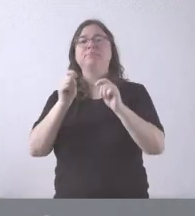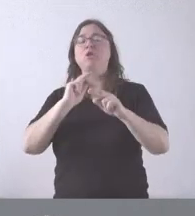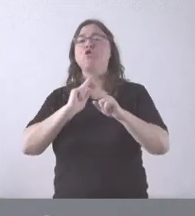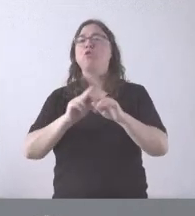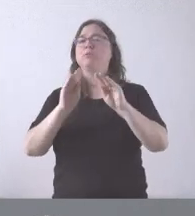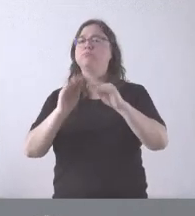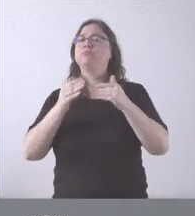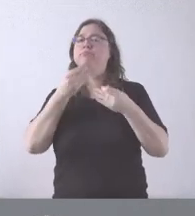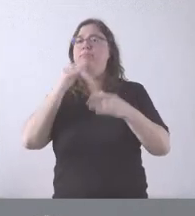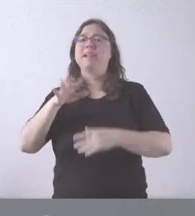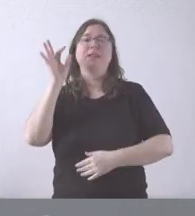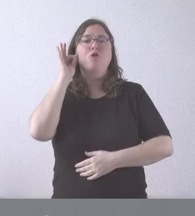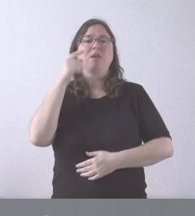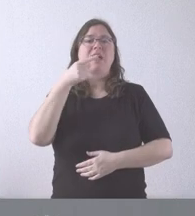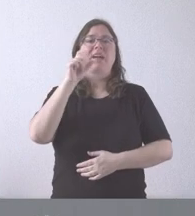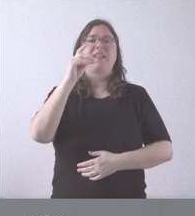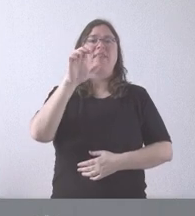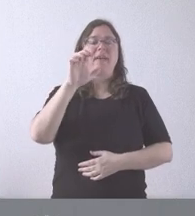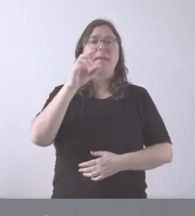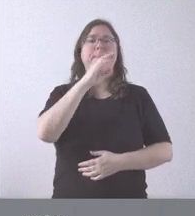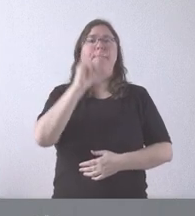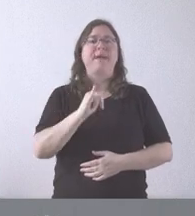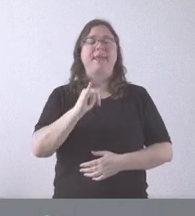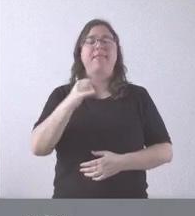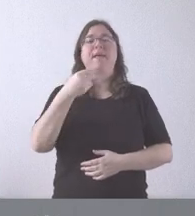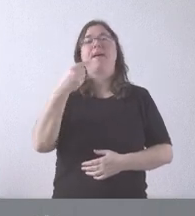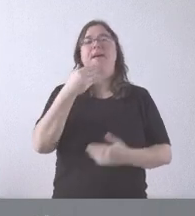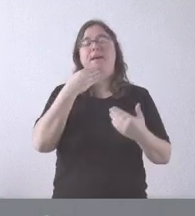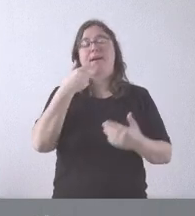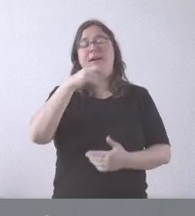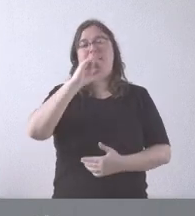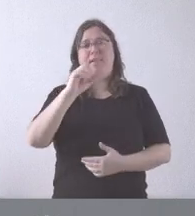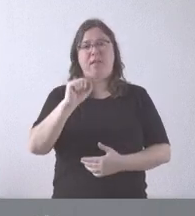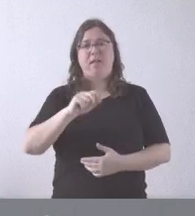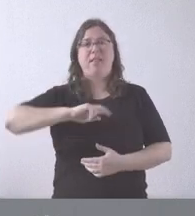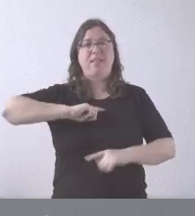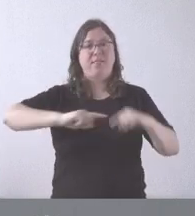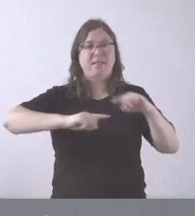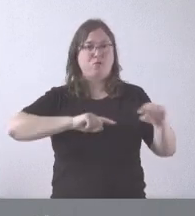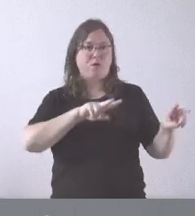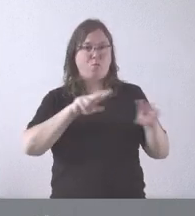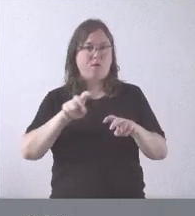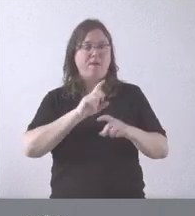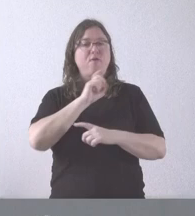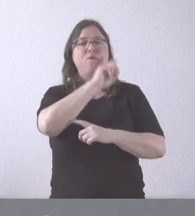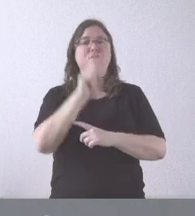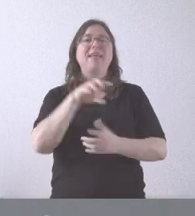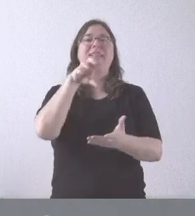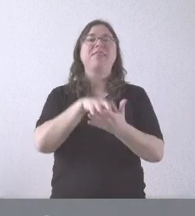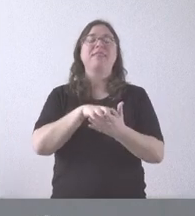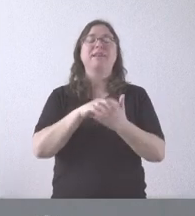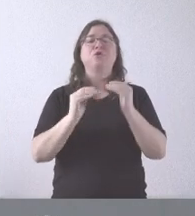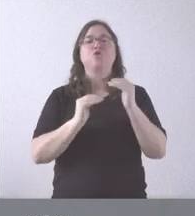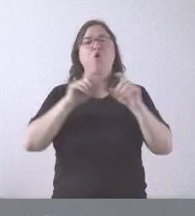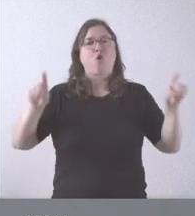responsabilidad a doña Gilde Pérez García, como nueva directora de la Fundación Centro de Supercomputación de